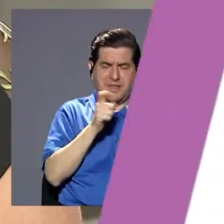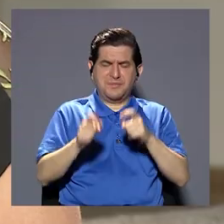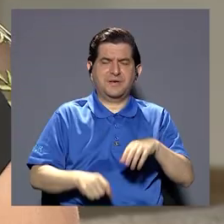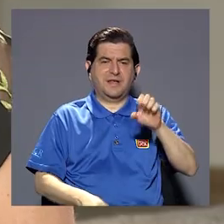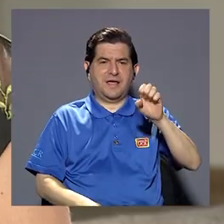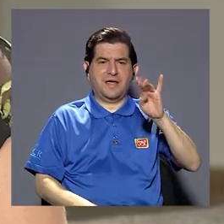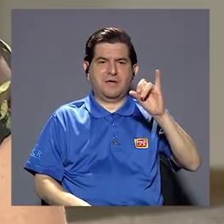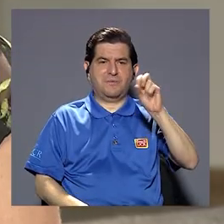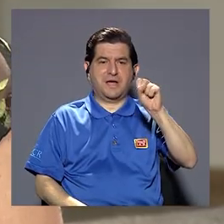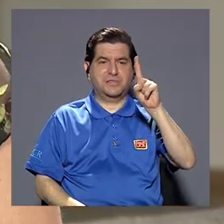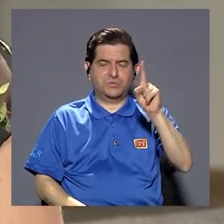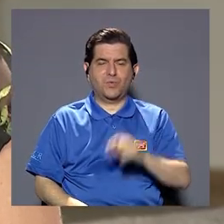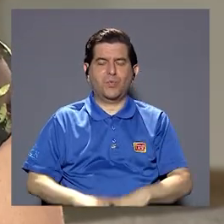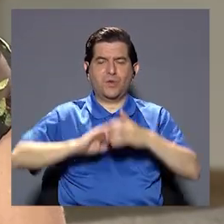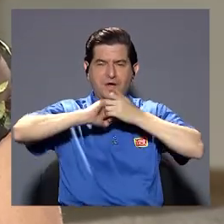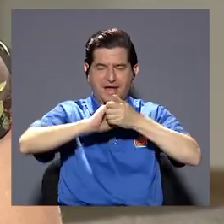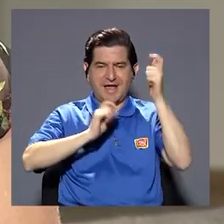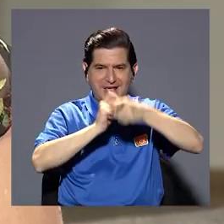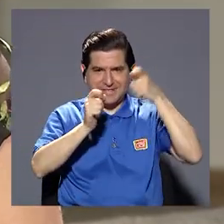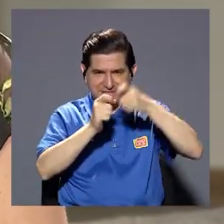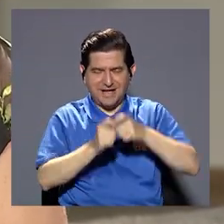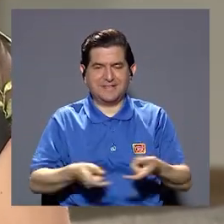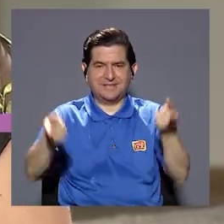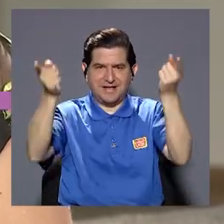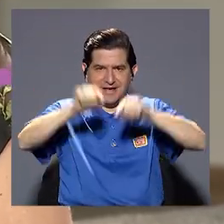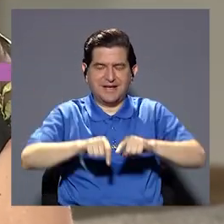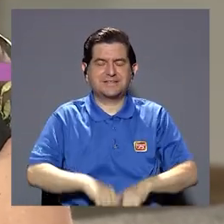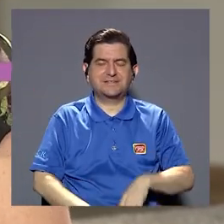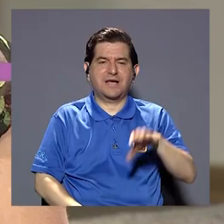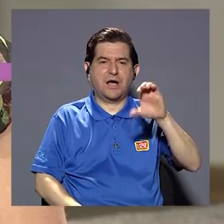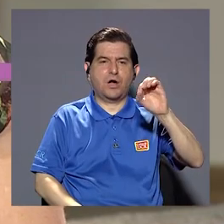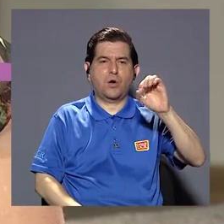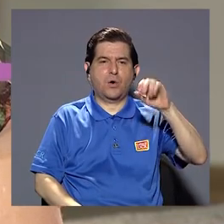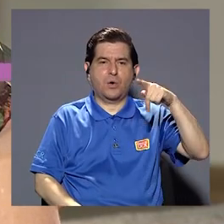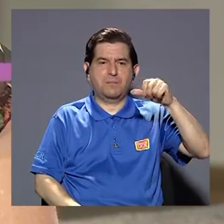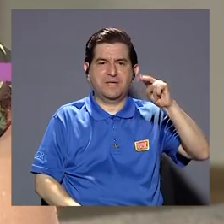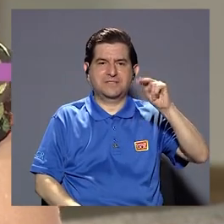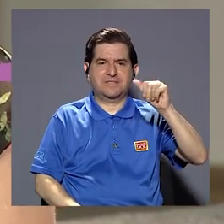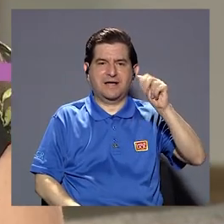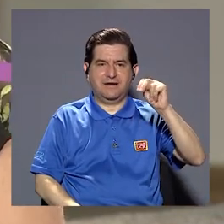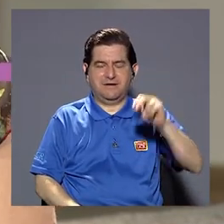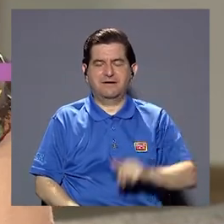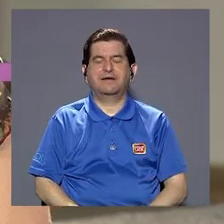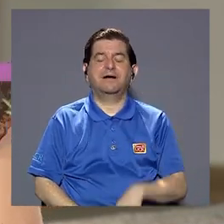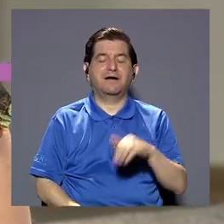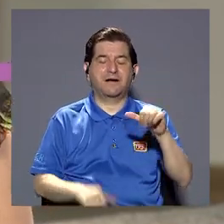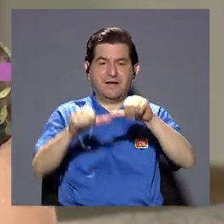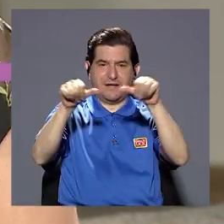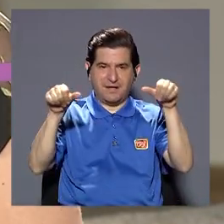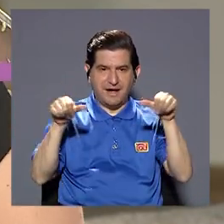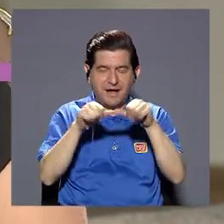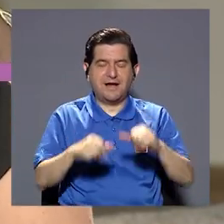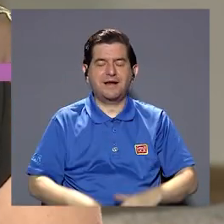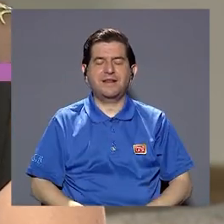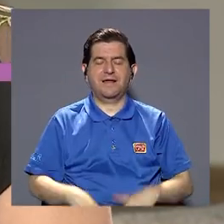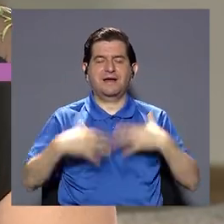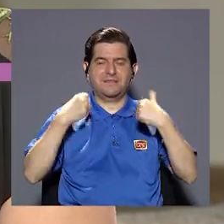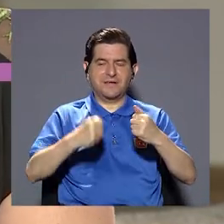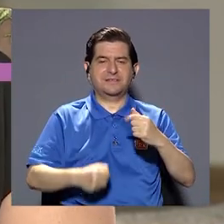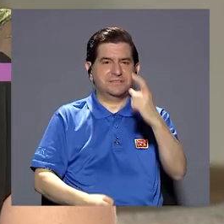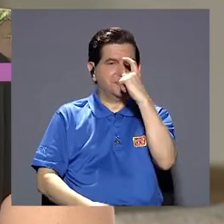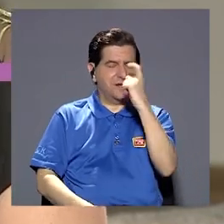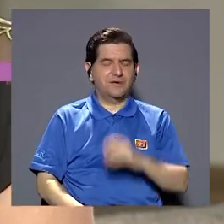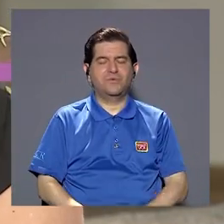gracias por continuar con vivir mejor estamos el día de hoy conversando acerca de la administración de VICE por parte de una cooperativa